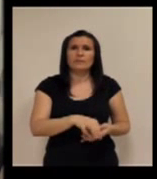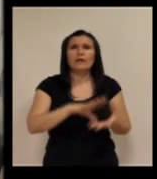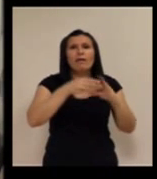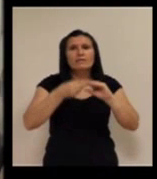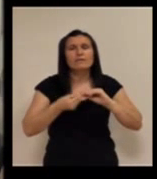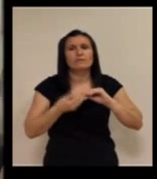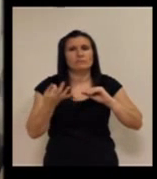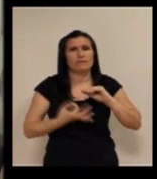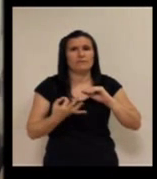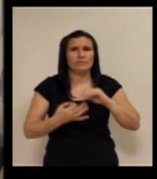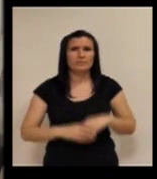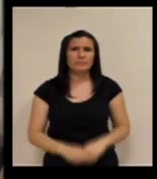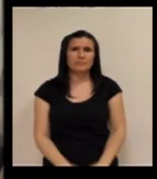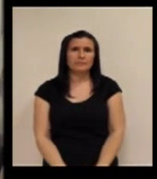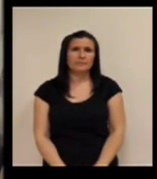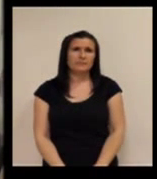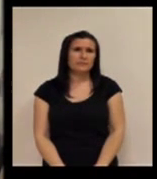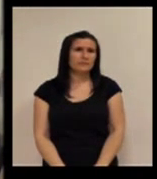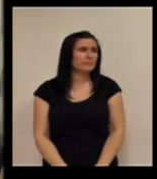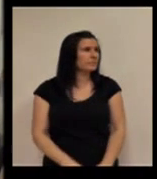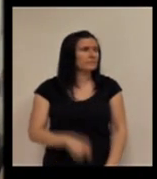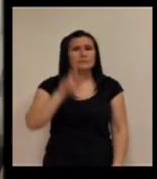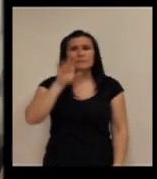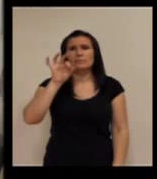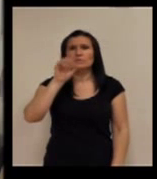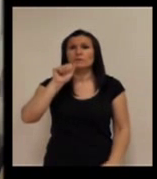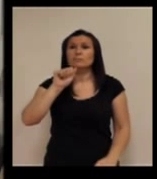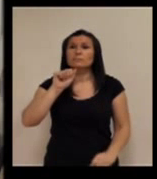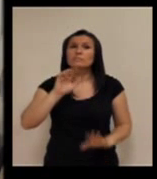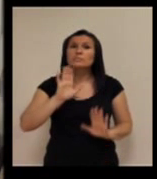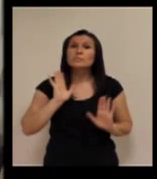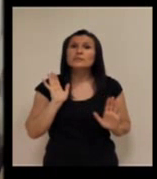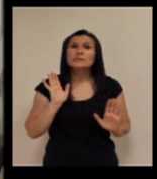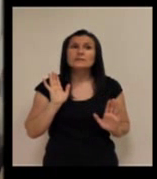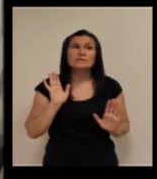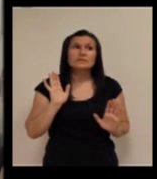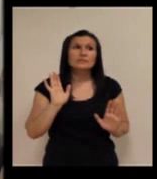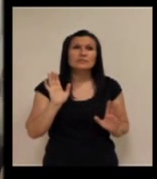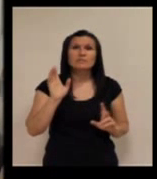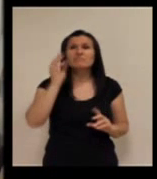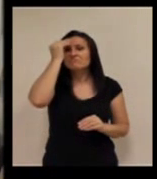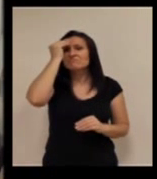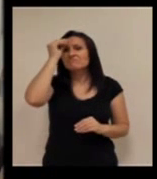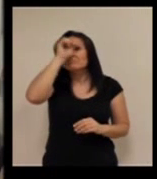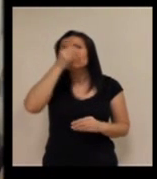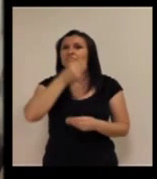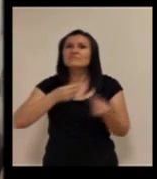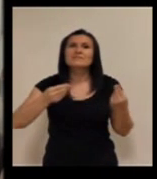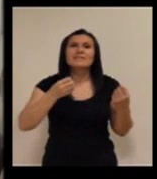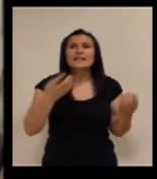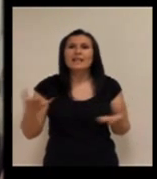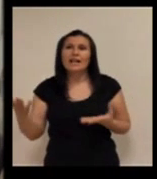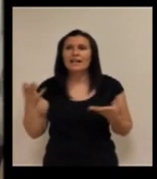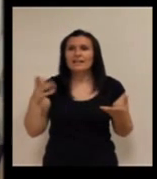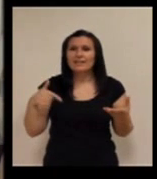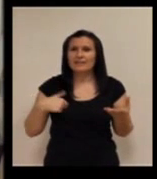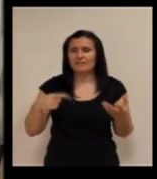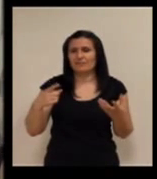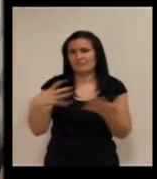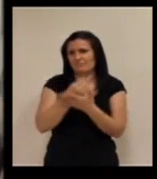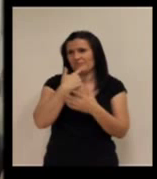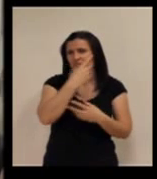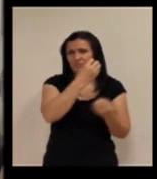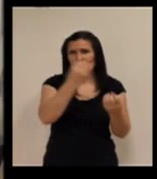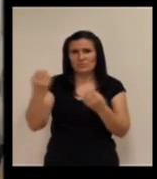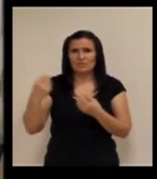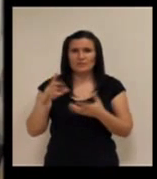Muy bien Estupendo Pues ¿Os quedáis con sabor de boca? Bien Continuar